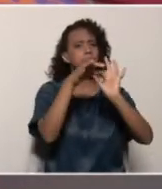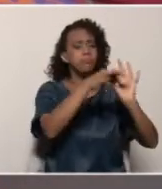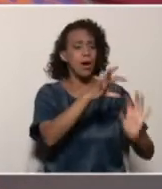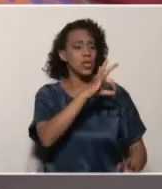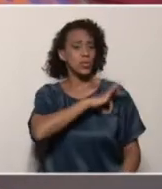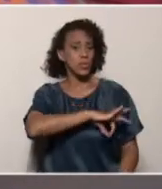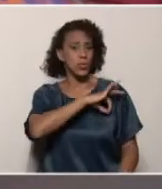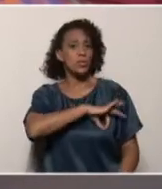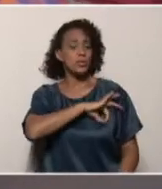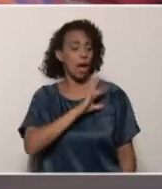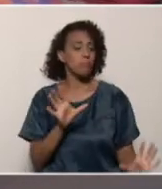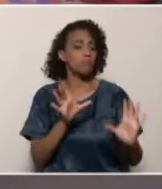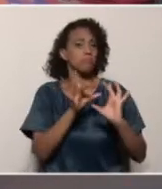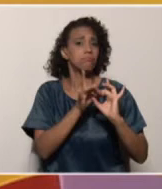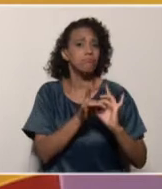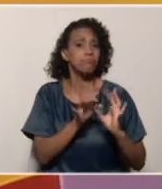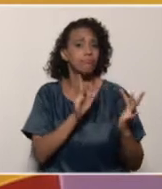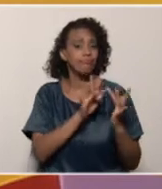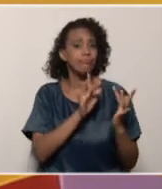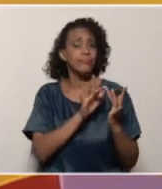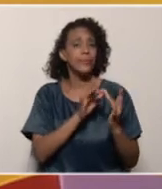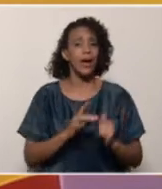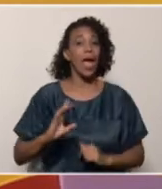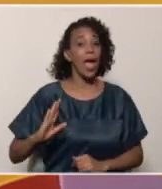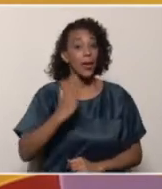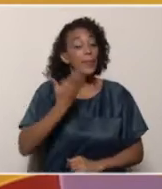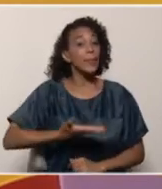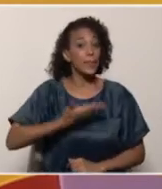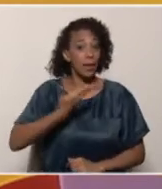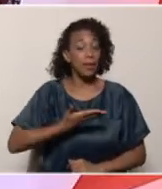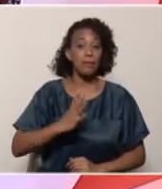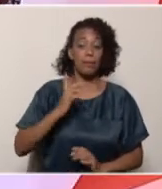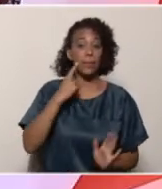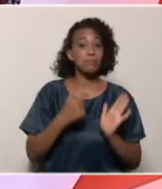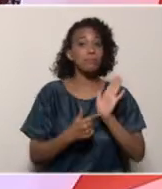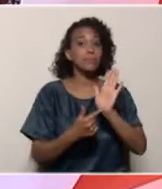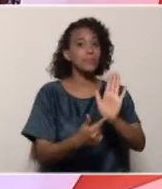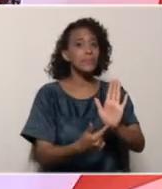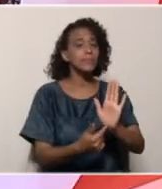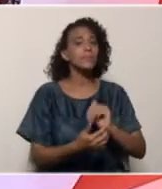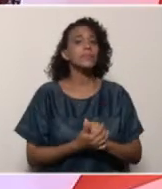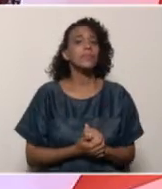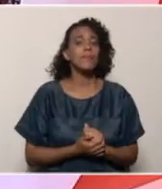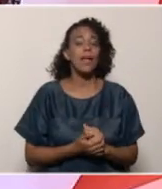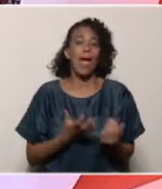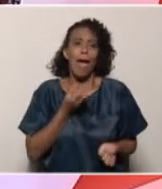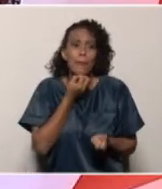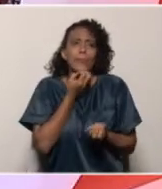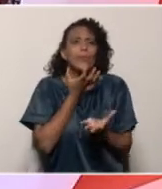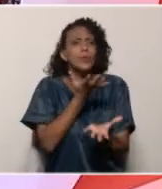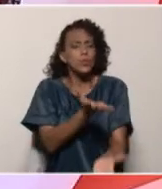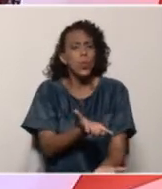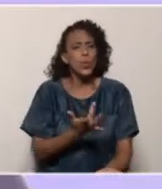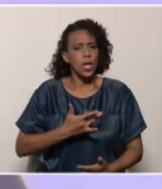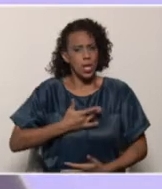con una vinculación comunitaria y es muy importante resaltar también muchachos expresar